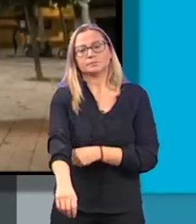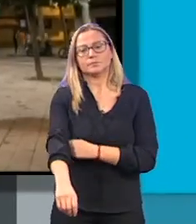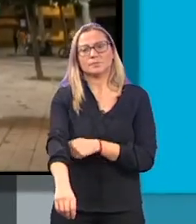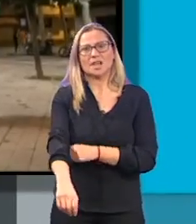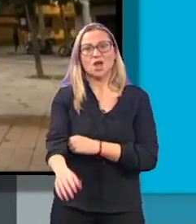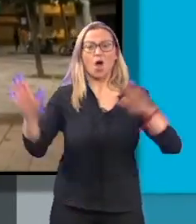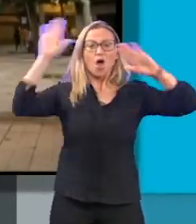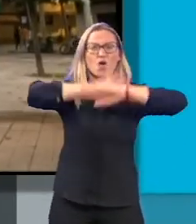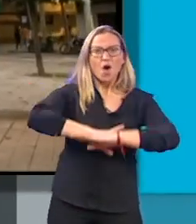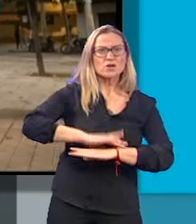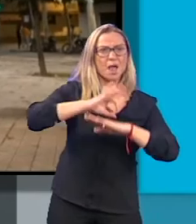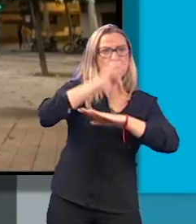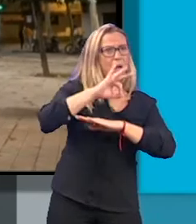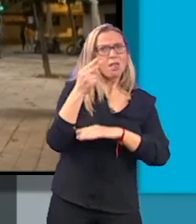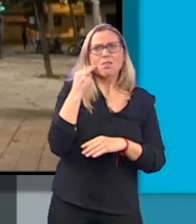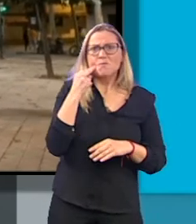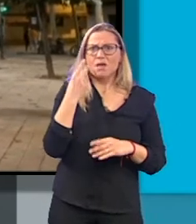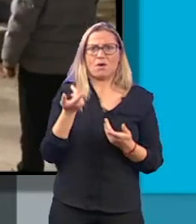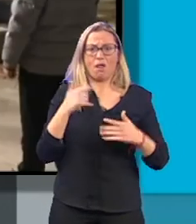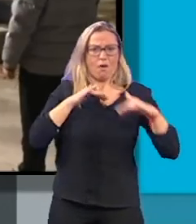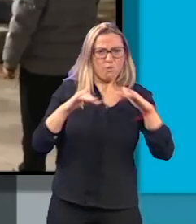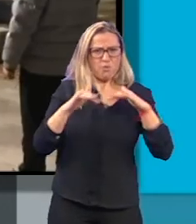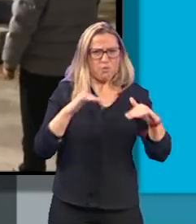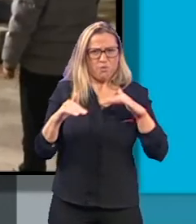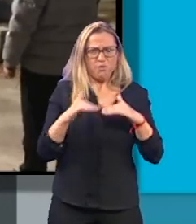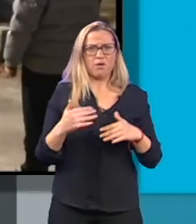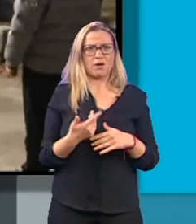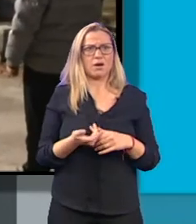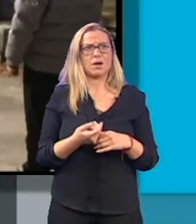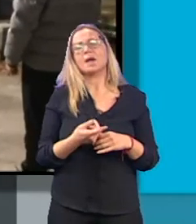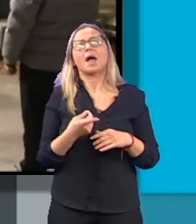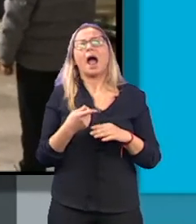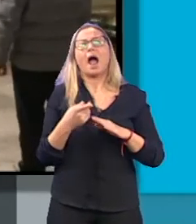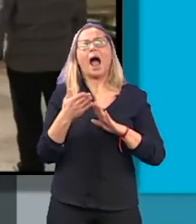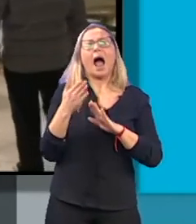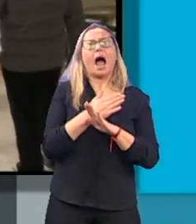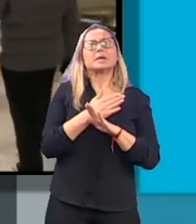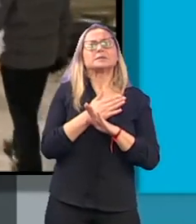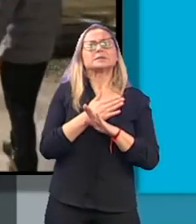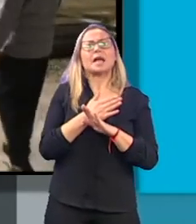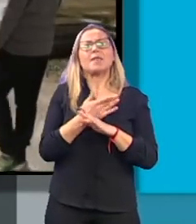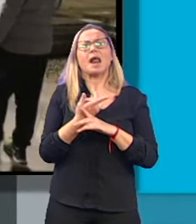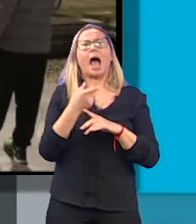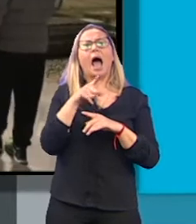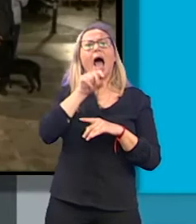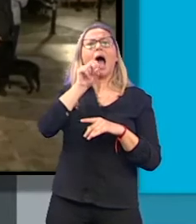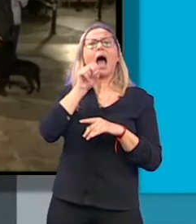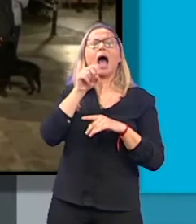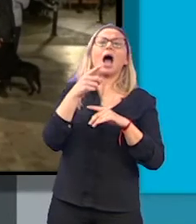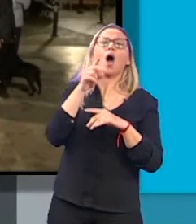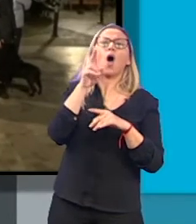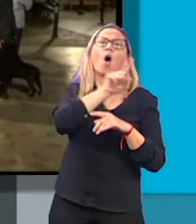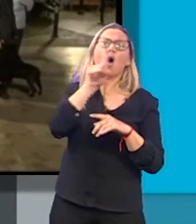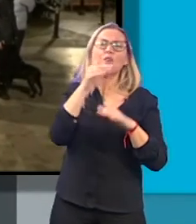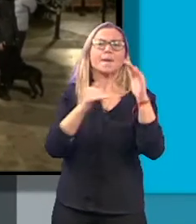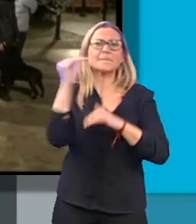Noche y madrugada de miedo en Granada. El enjambre sísmico, que empezó a ser perceptible poco antes de las 11 menos cuarto de la noche, echó a la calle a